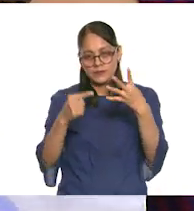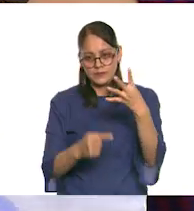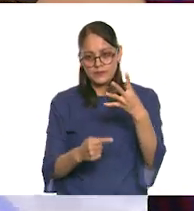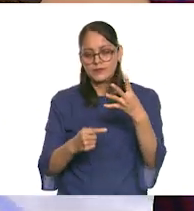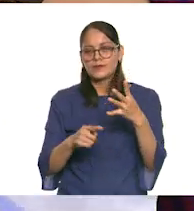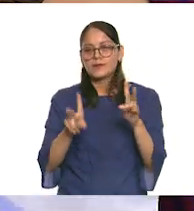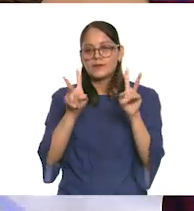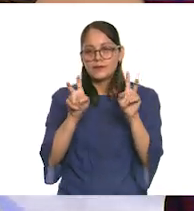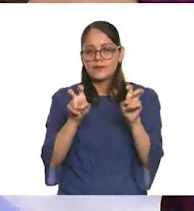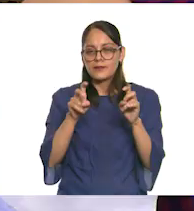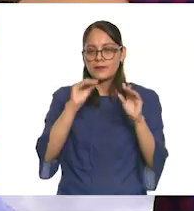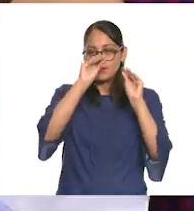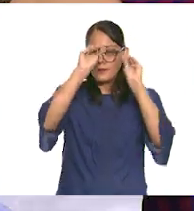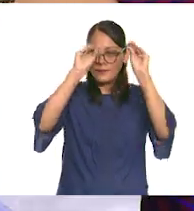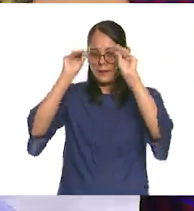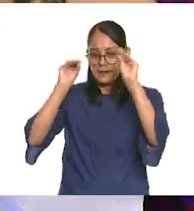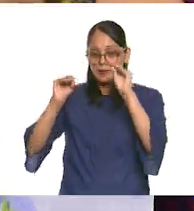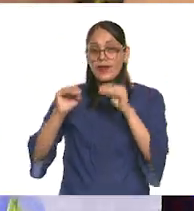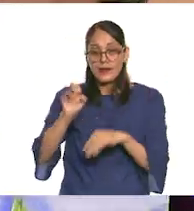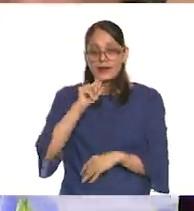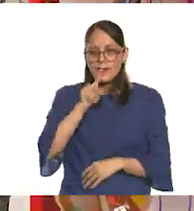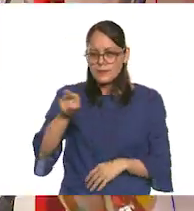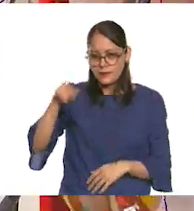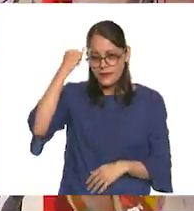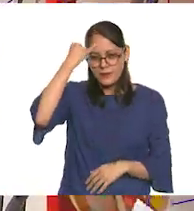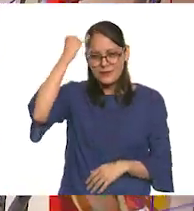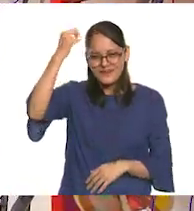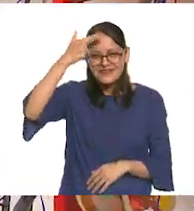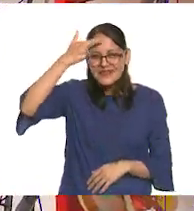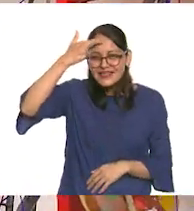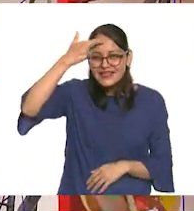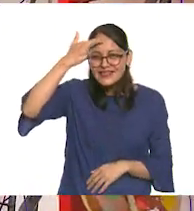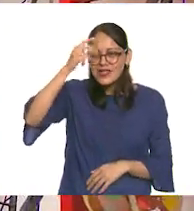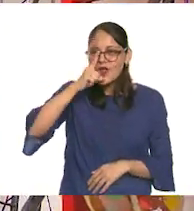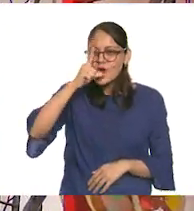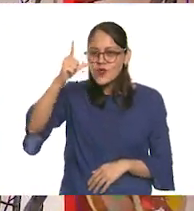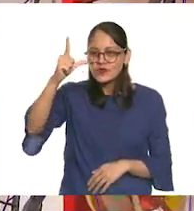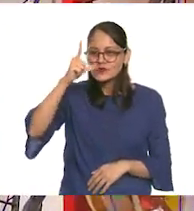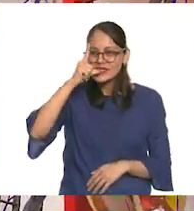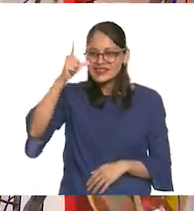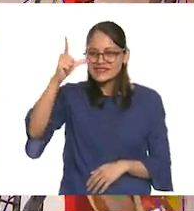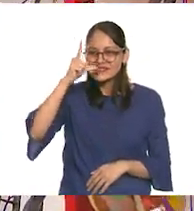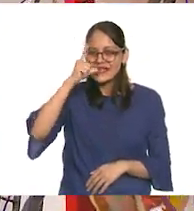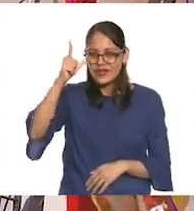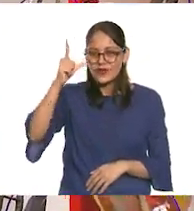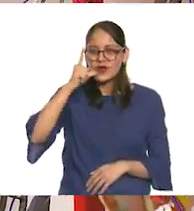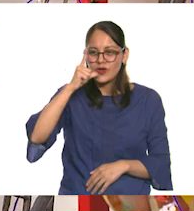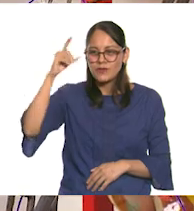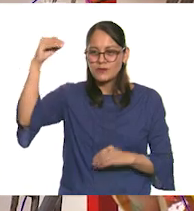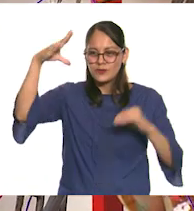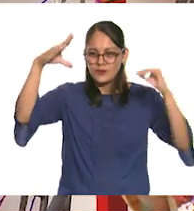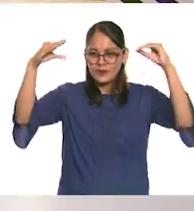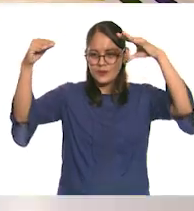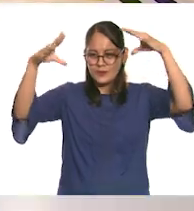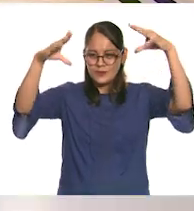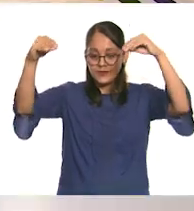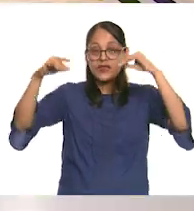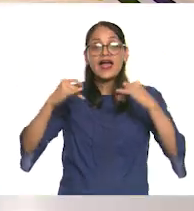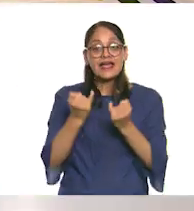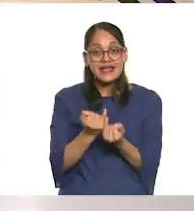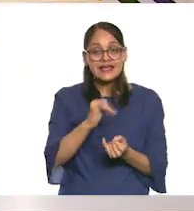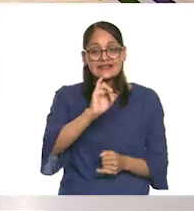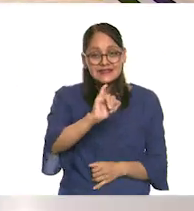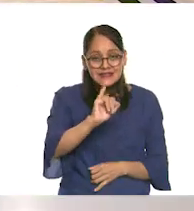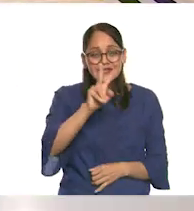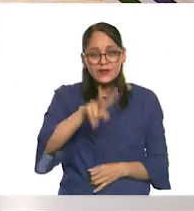la instalación que también se te ocurrió a ti, Eric, que fueron unas luces. Sí, la luz